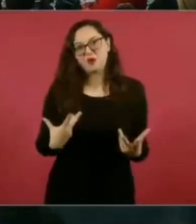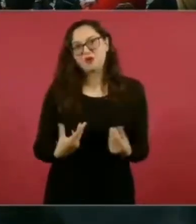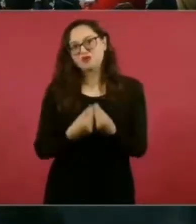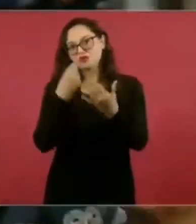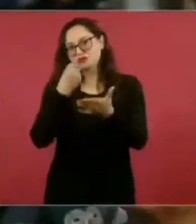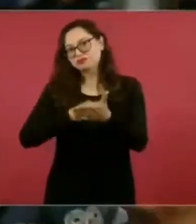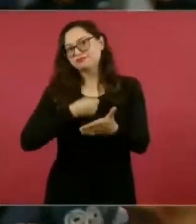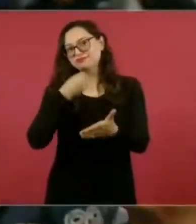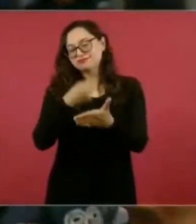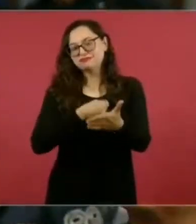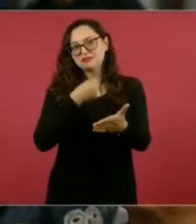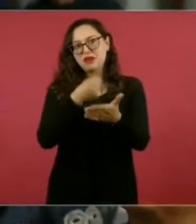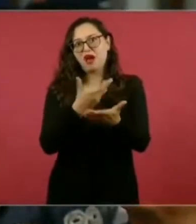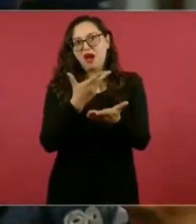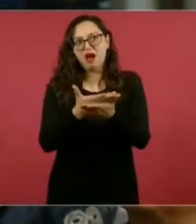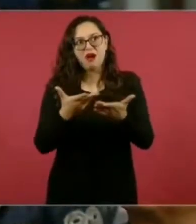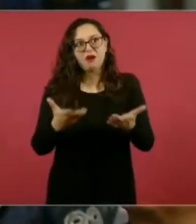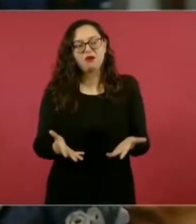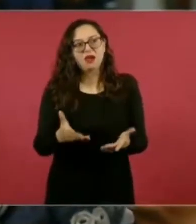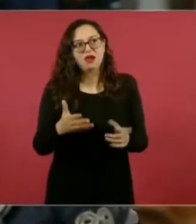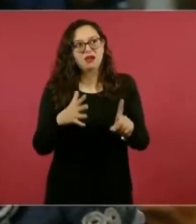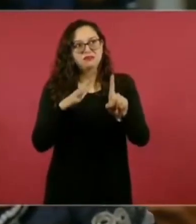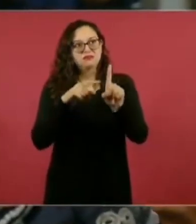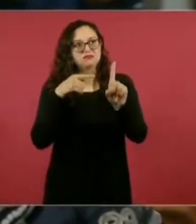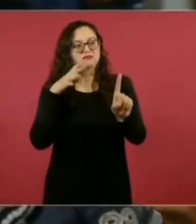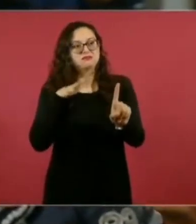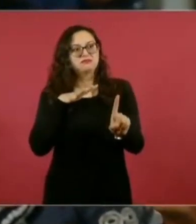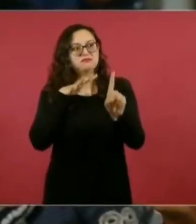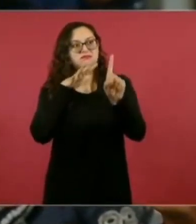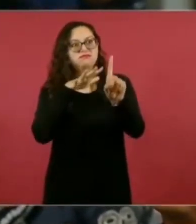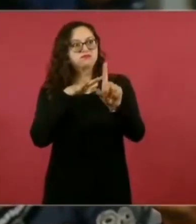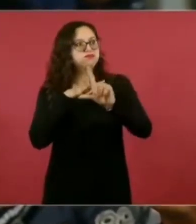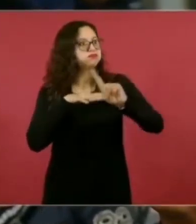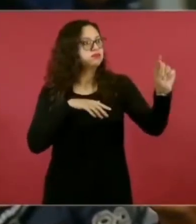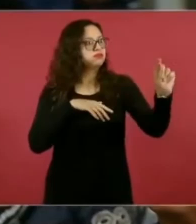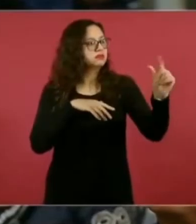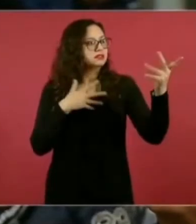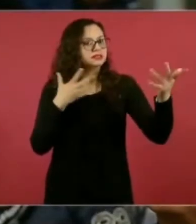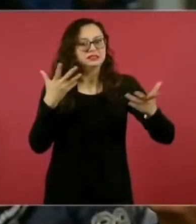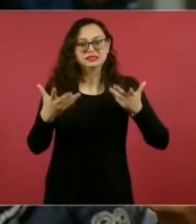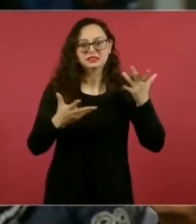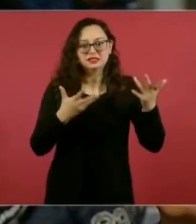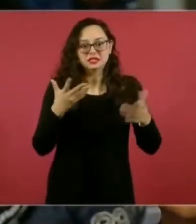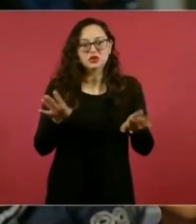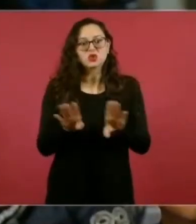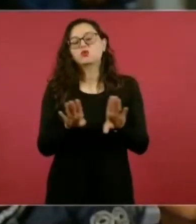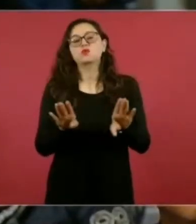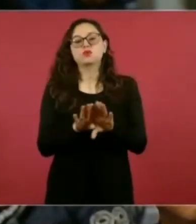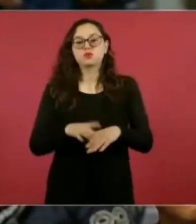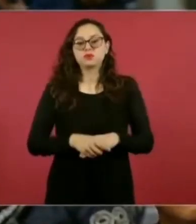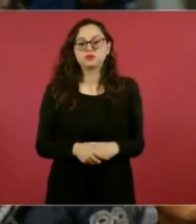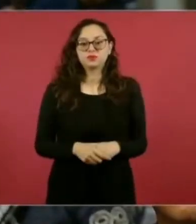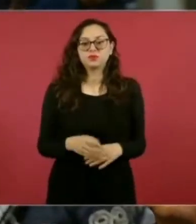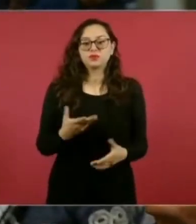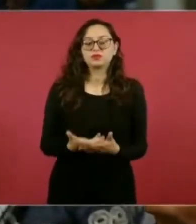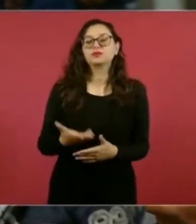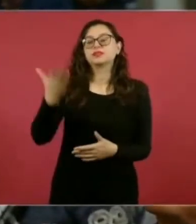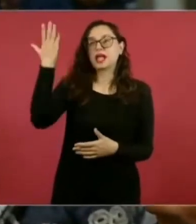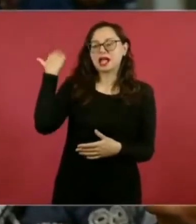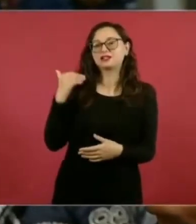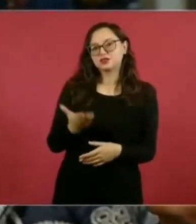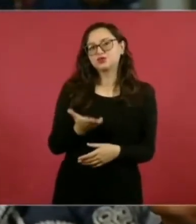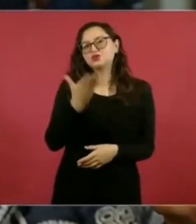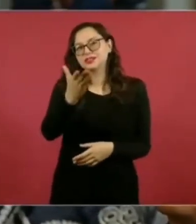junto a usted como su líder? Hace unos años dijo que una de las canciones que más le gustan